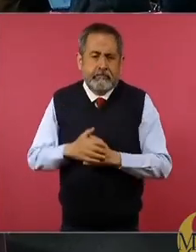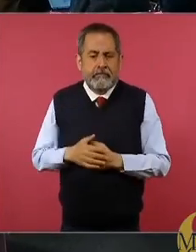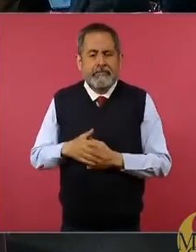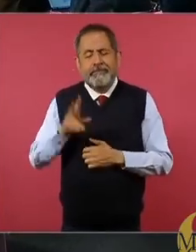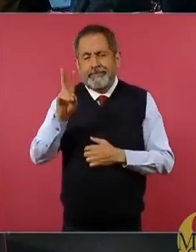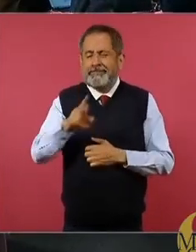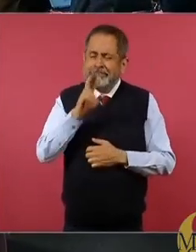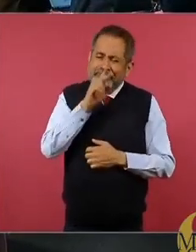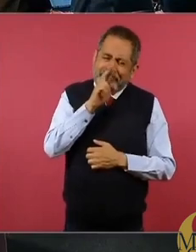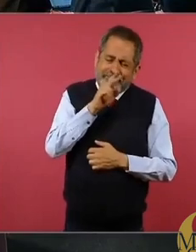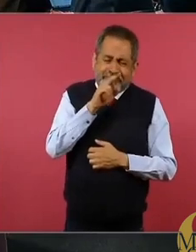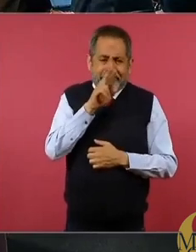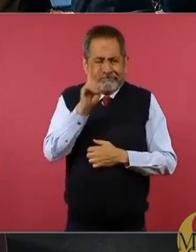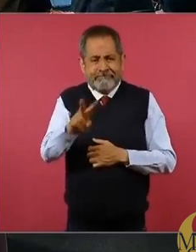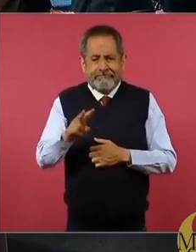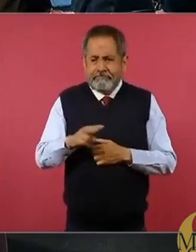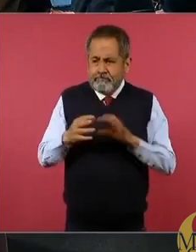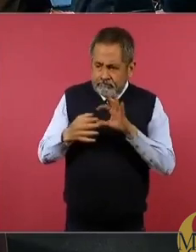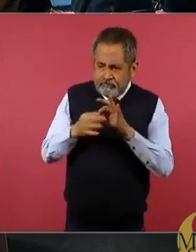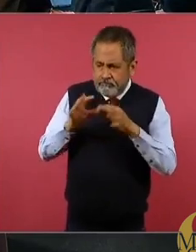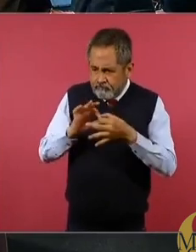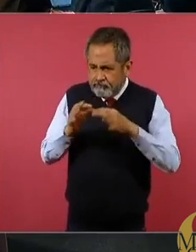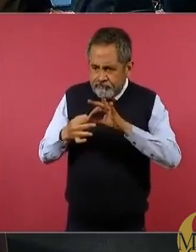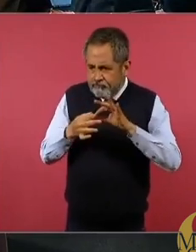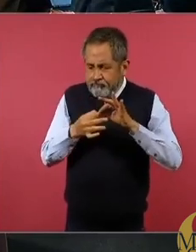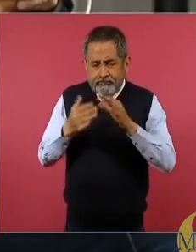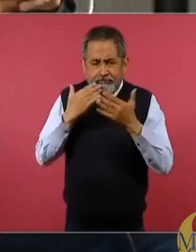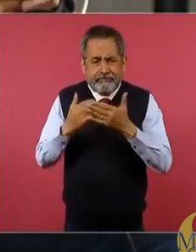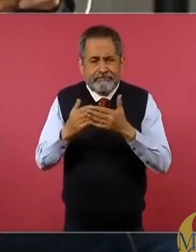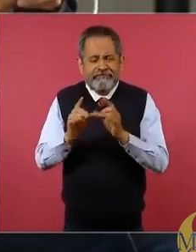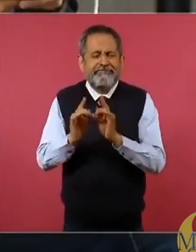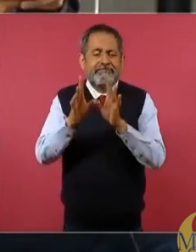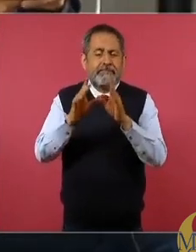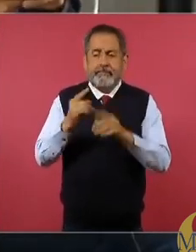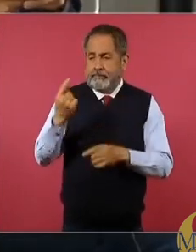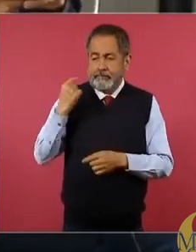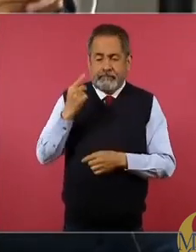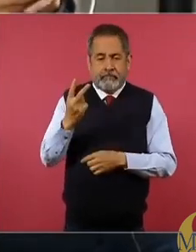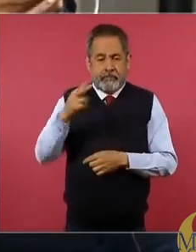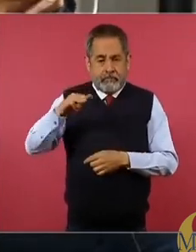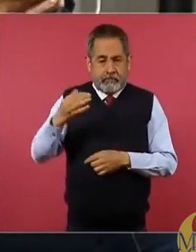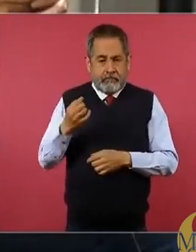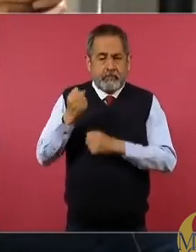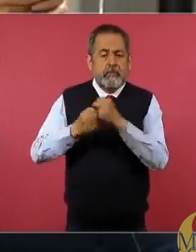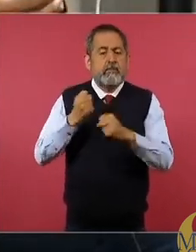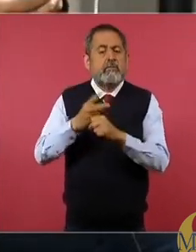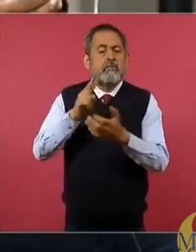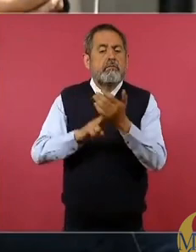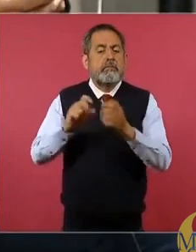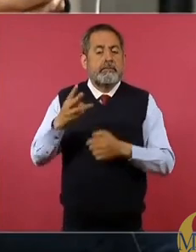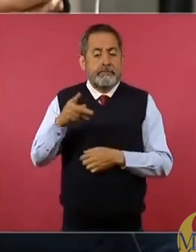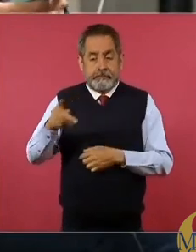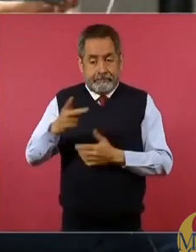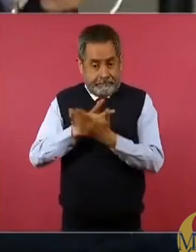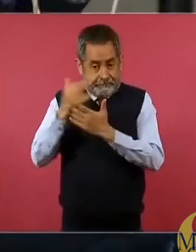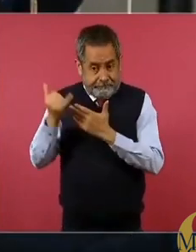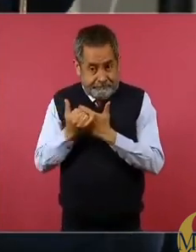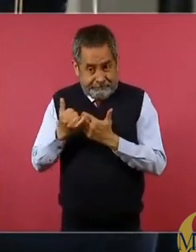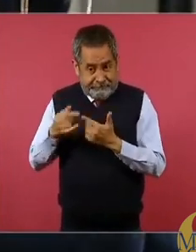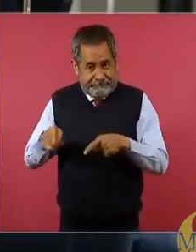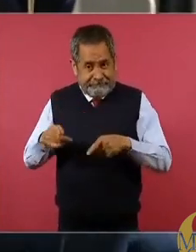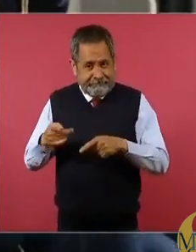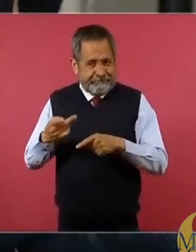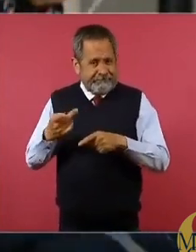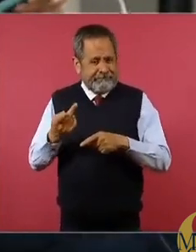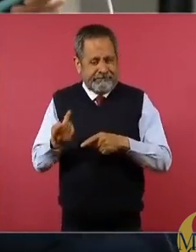rompa la cadena que hemos venido eslabonando. Por citar un ejemplo, el 2 de mayo de 2023, en el contexto del proyecto de perros comunitarios